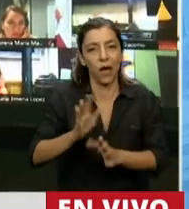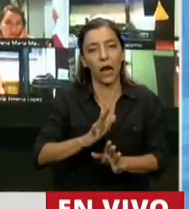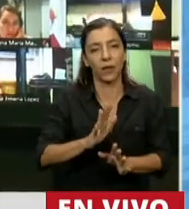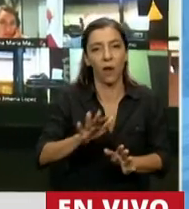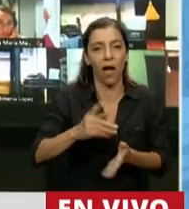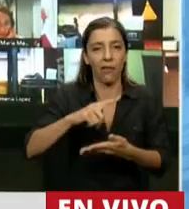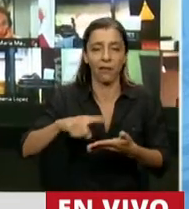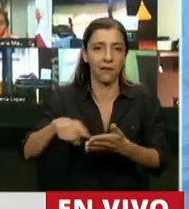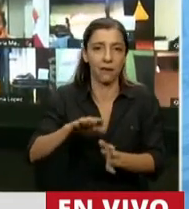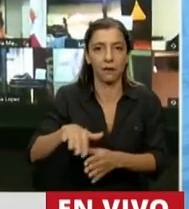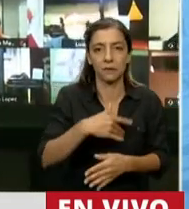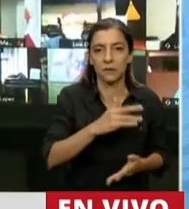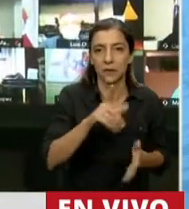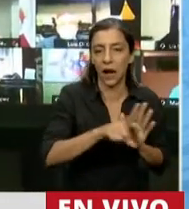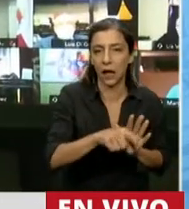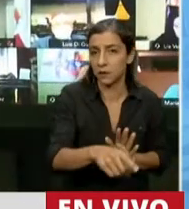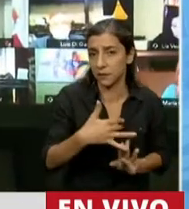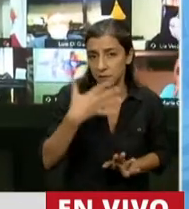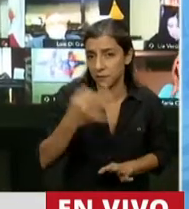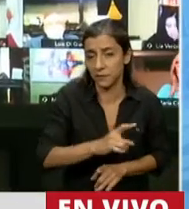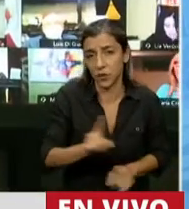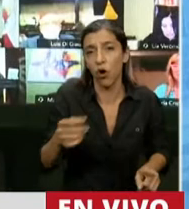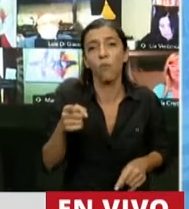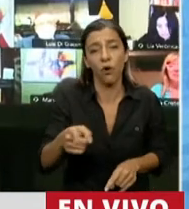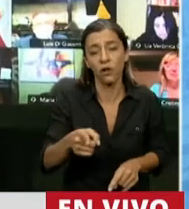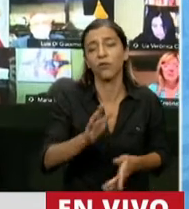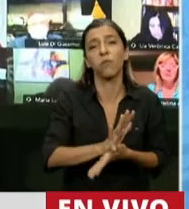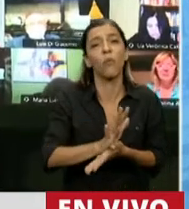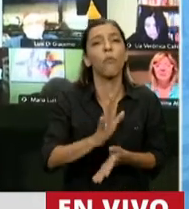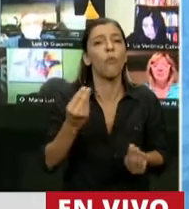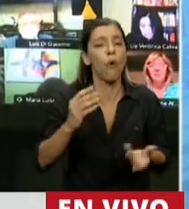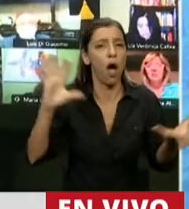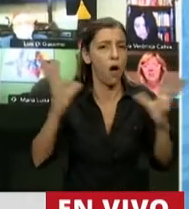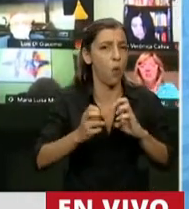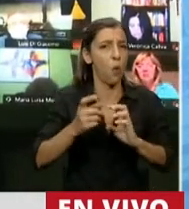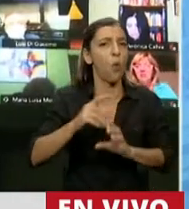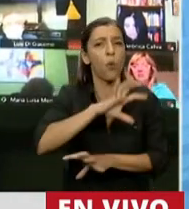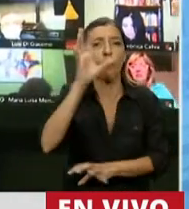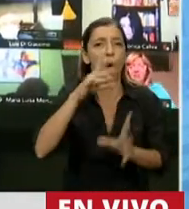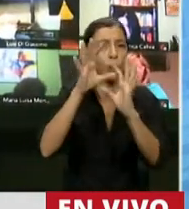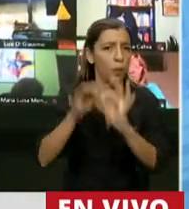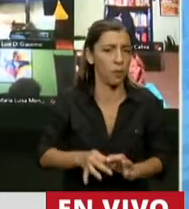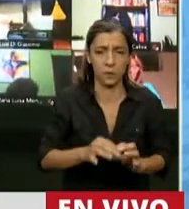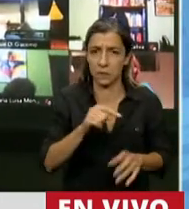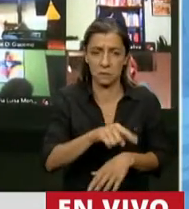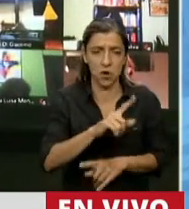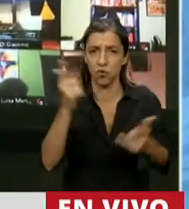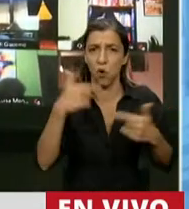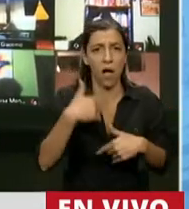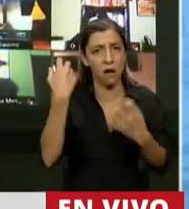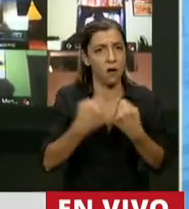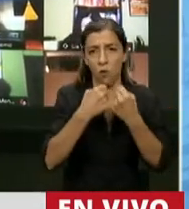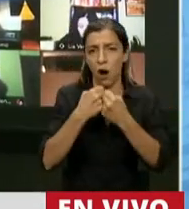ha avanzado en violación del concepto de federalismo de concertación. Ha avanzado sin acordar absolutamente nada.